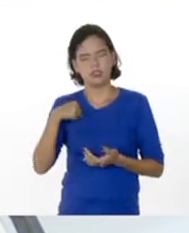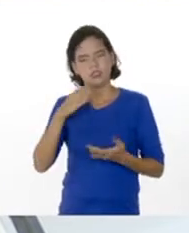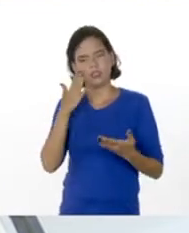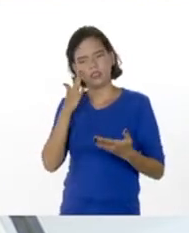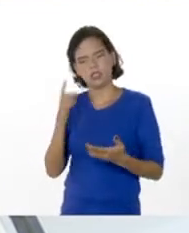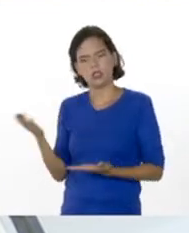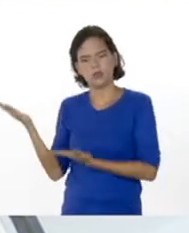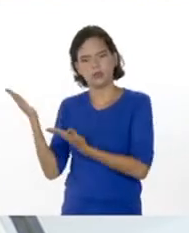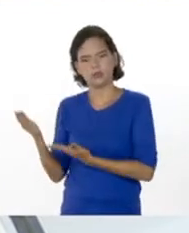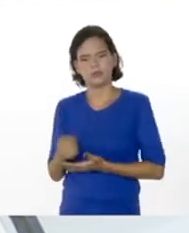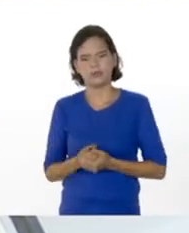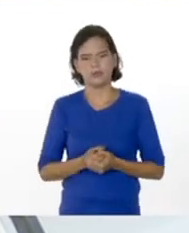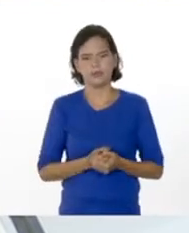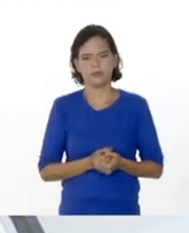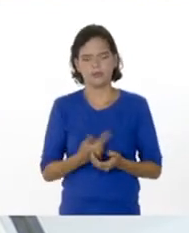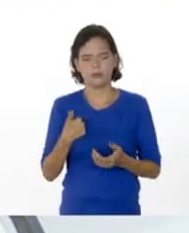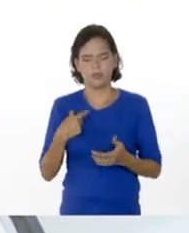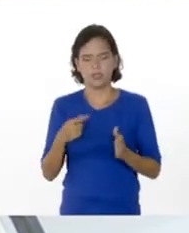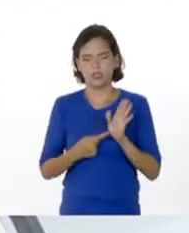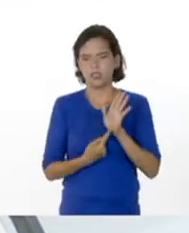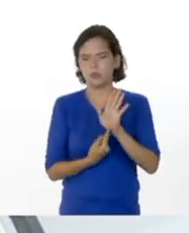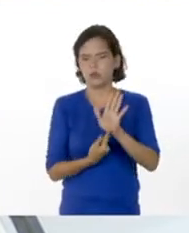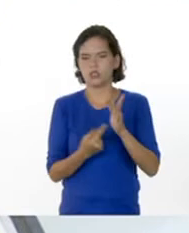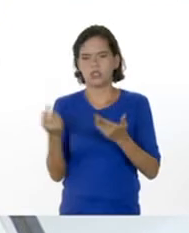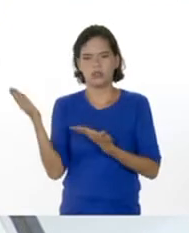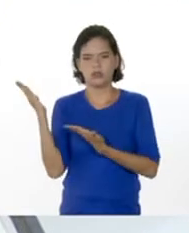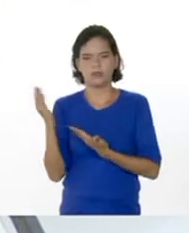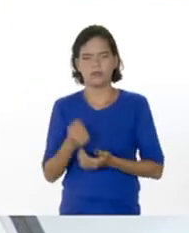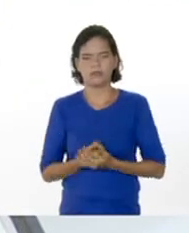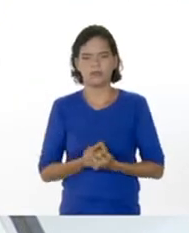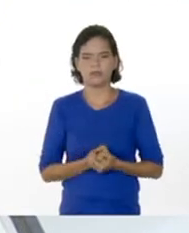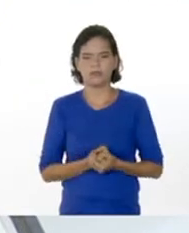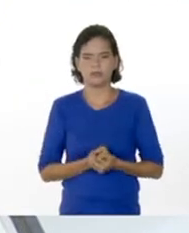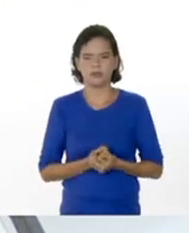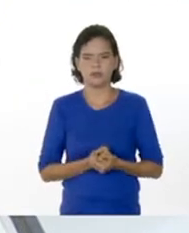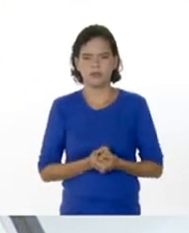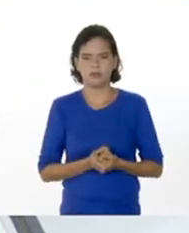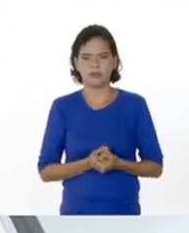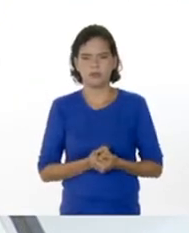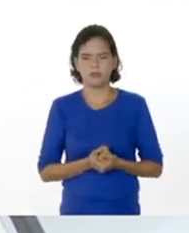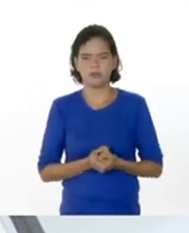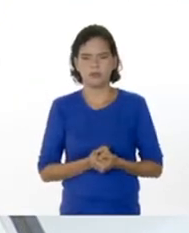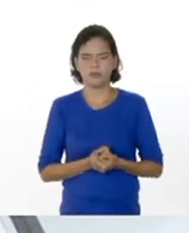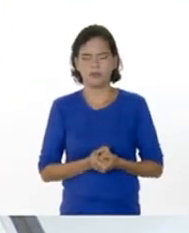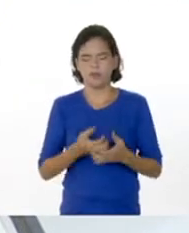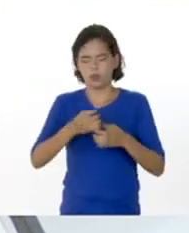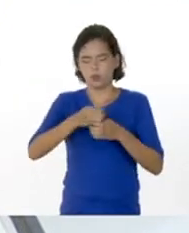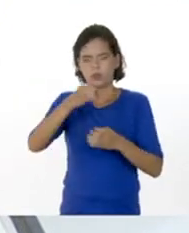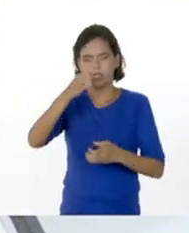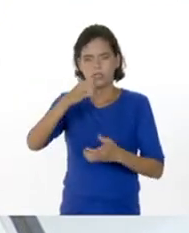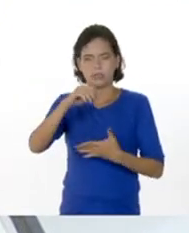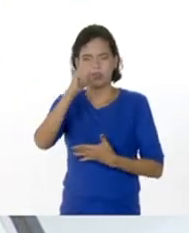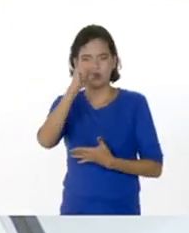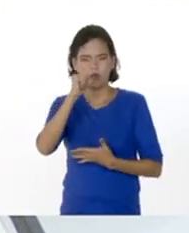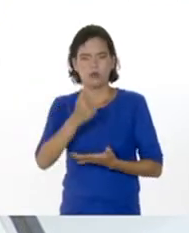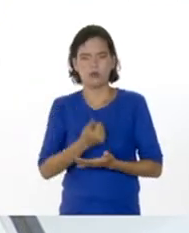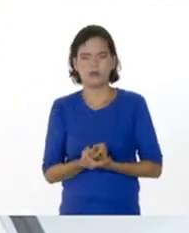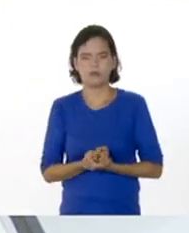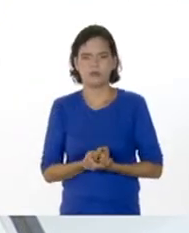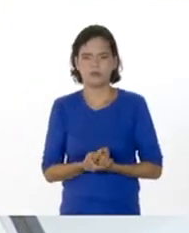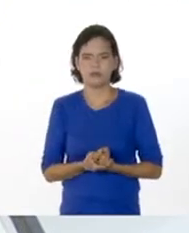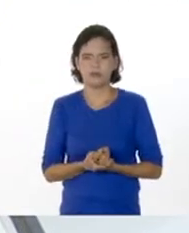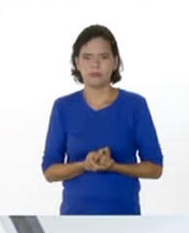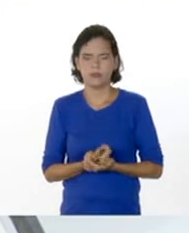acá tengo la siguiente demostración. ¿Ok? Tenemos acá un recipiente con agua